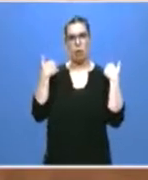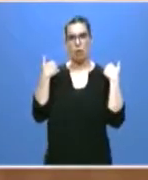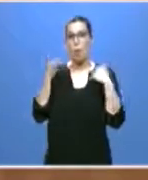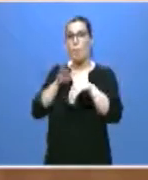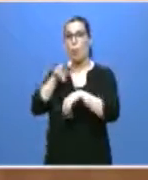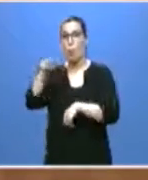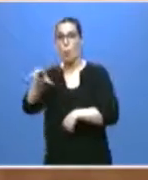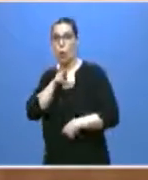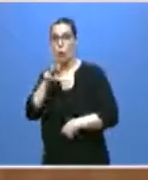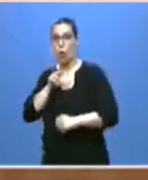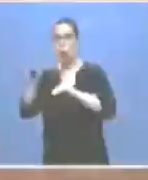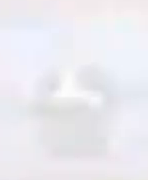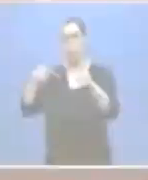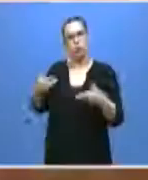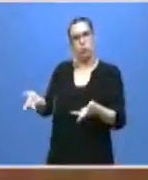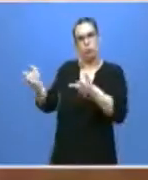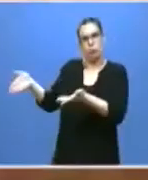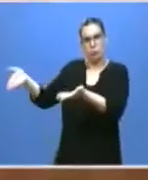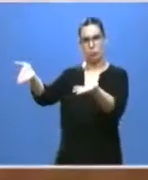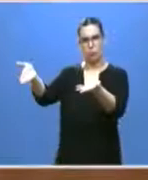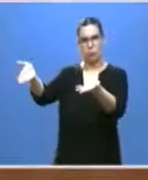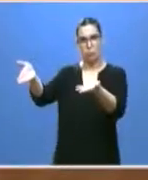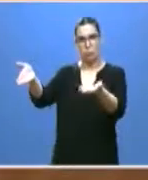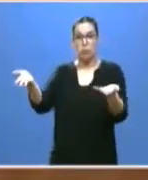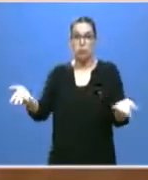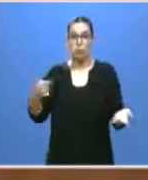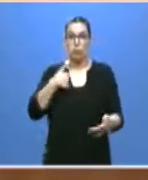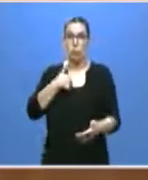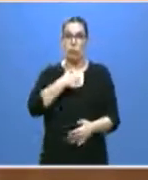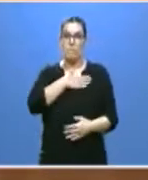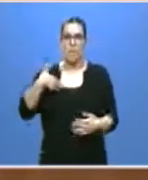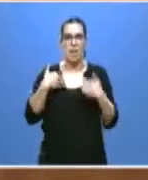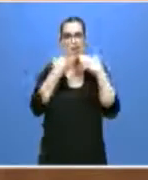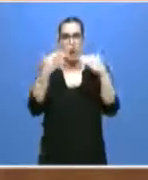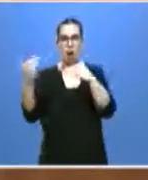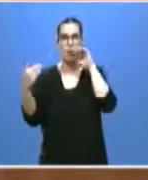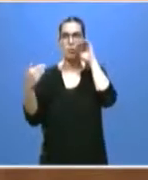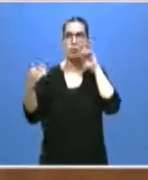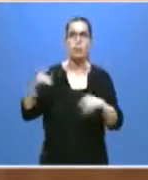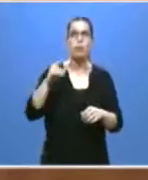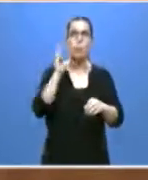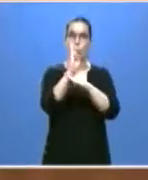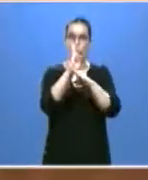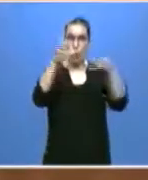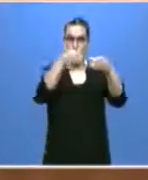nuestra gente, que nunca fue un cheque en blanco. Y aquí, permítame que les dé las gracias a los procuradores y procuradoras socialistas, al conjunto del